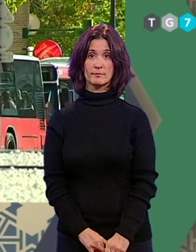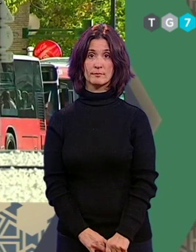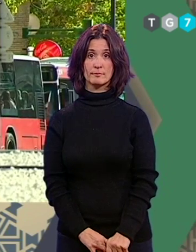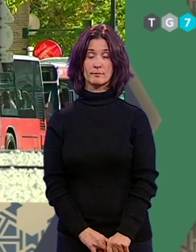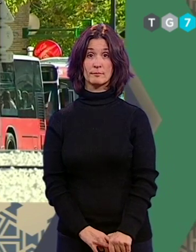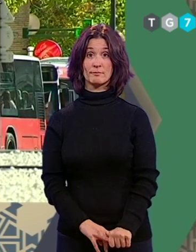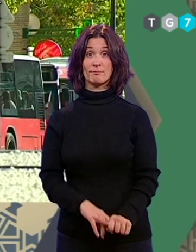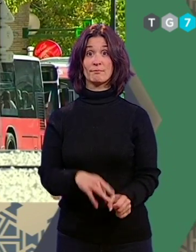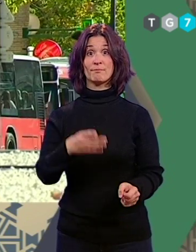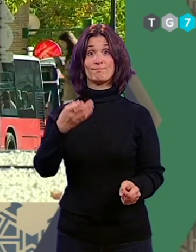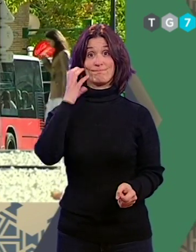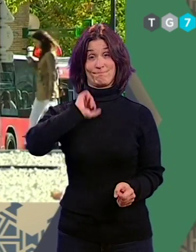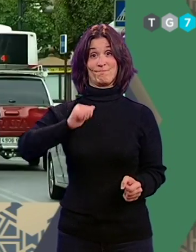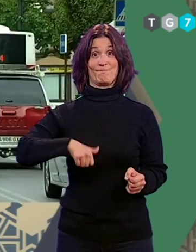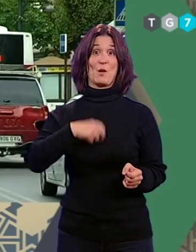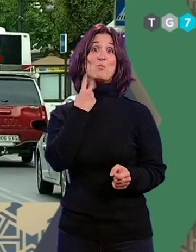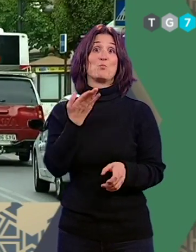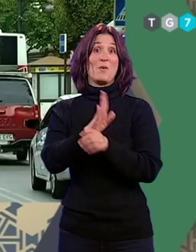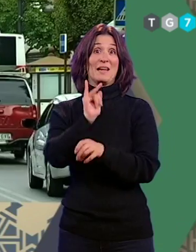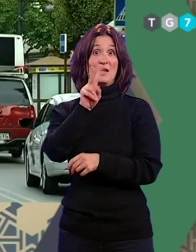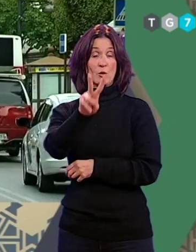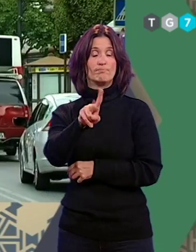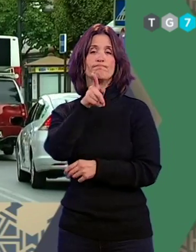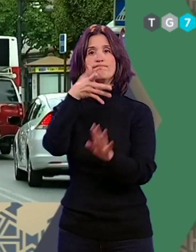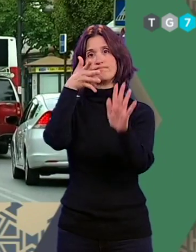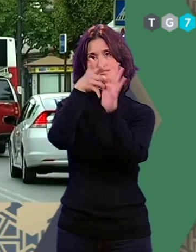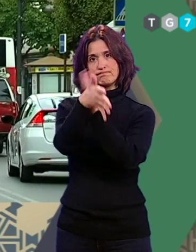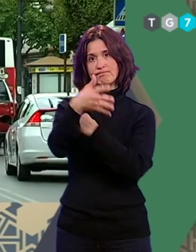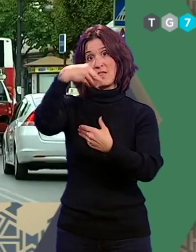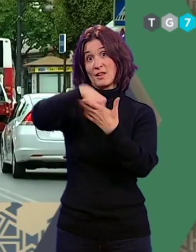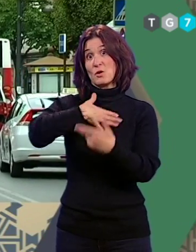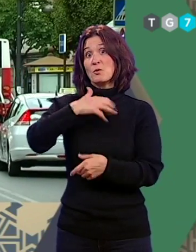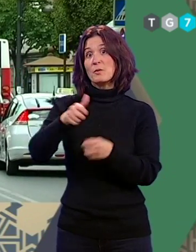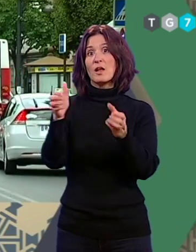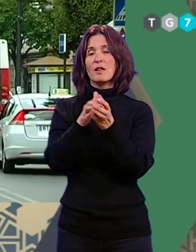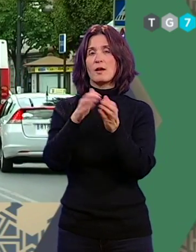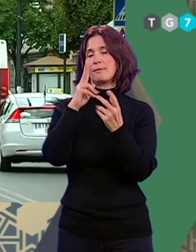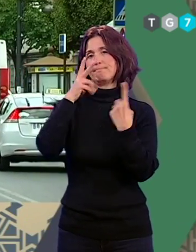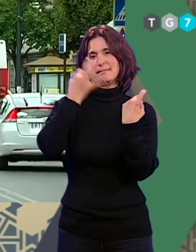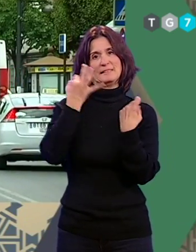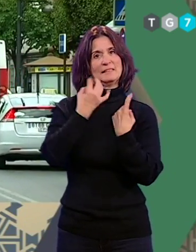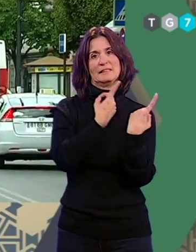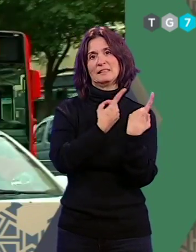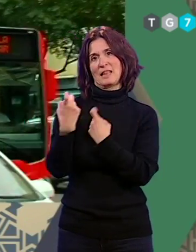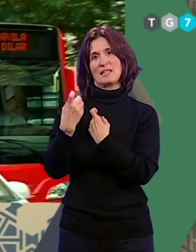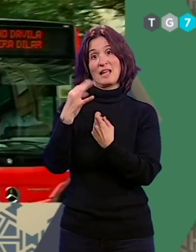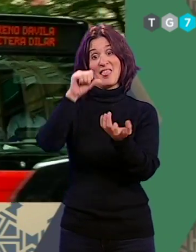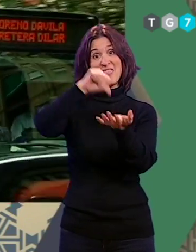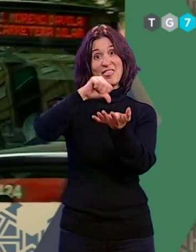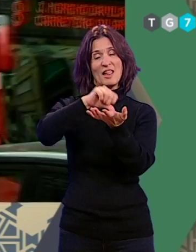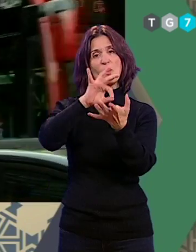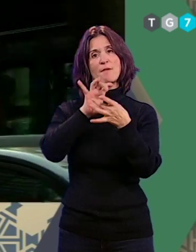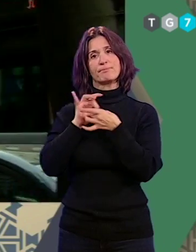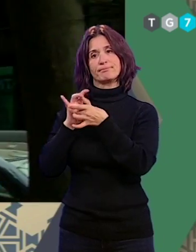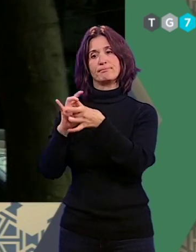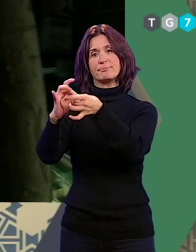Francisco Puente Dura, el portavoz de Izquierda Unida, ha expuesto en el Ayuntamiento de Granada la necesidad de garantizar la conexión del centro con